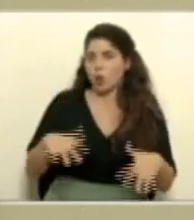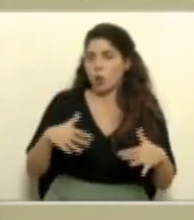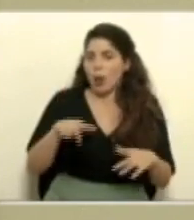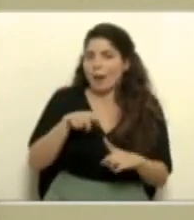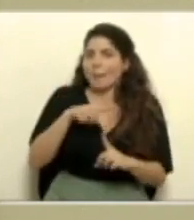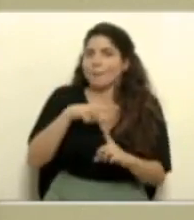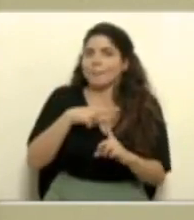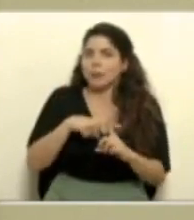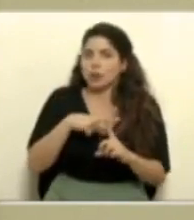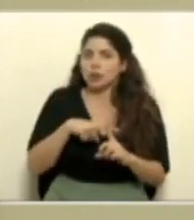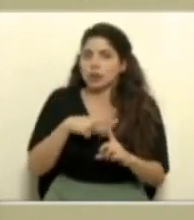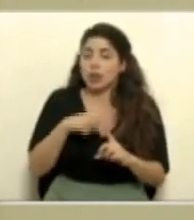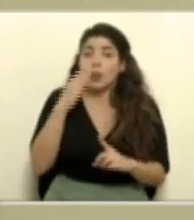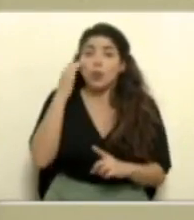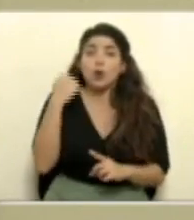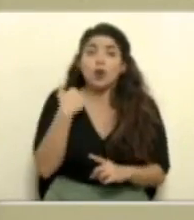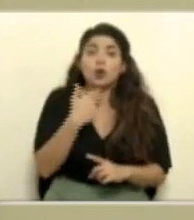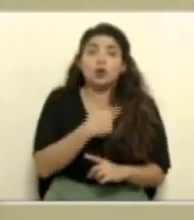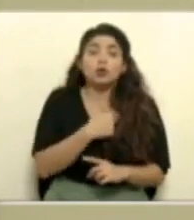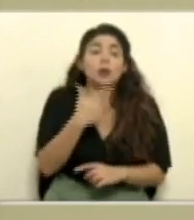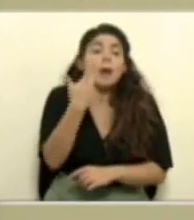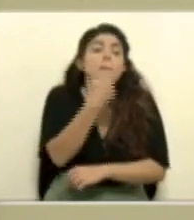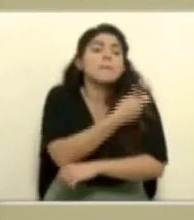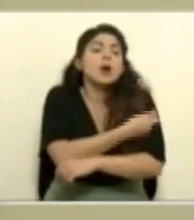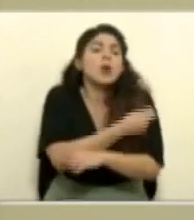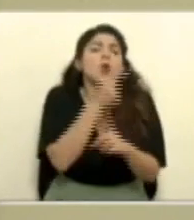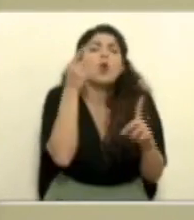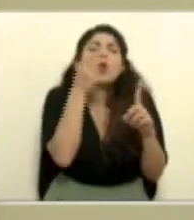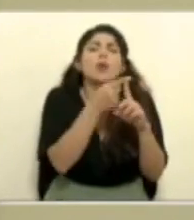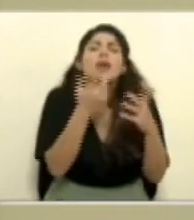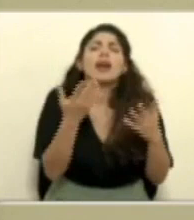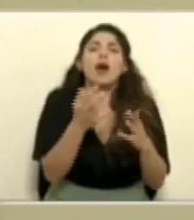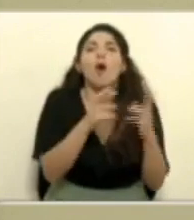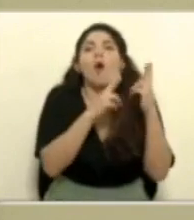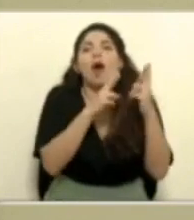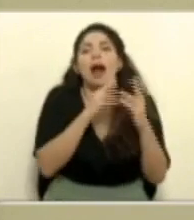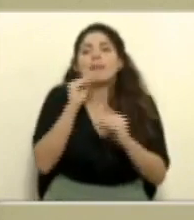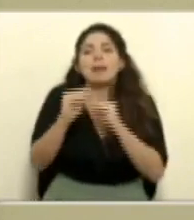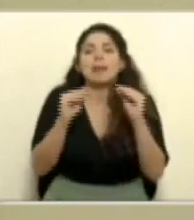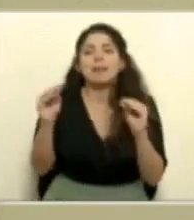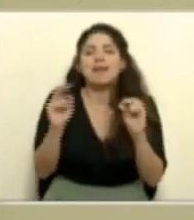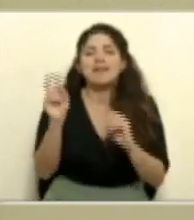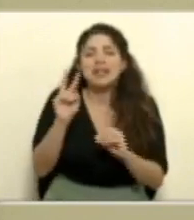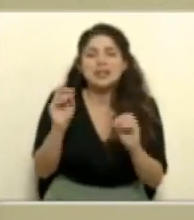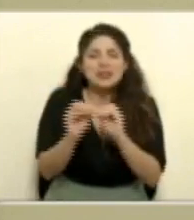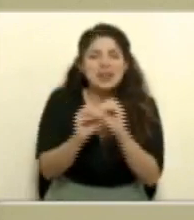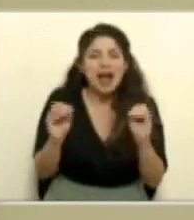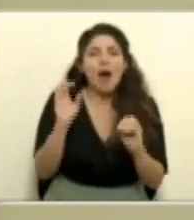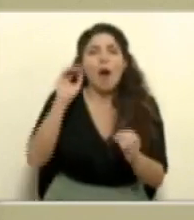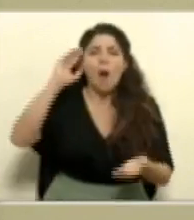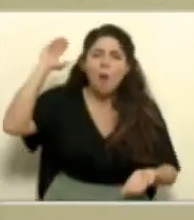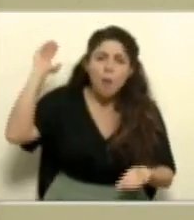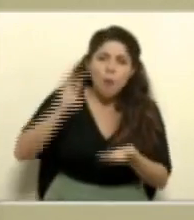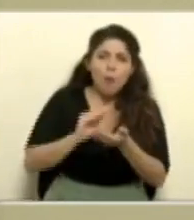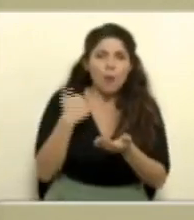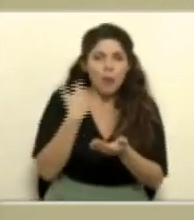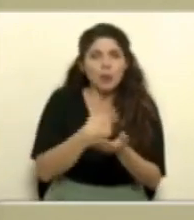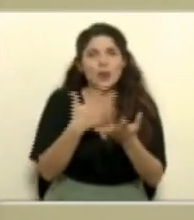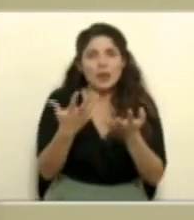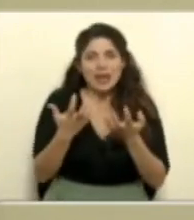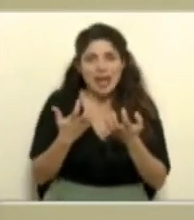porque al final lo que buscamos mucho con la vacunación claro que quisiéramos que no hubiera transmisión del virus o que se reduzca enormemente